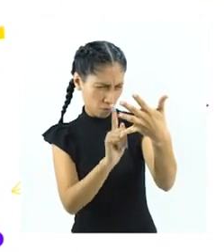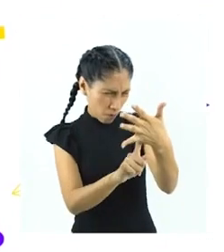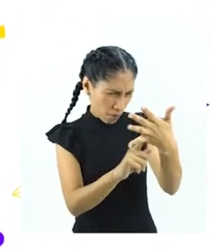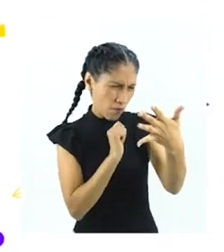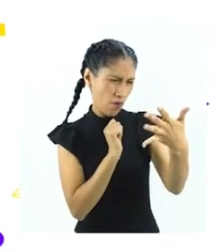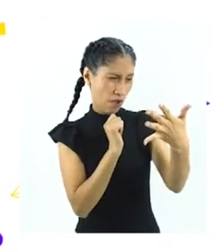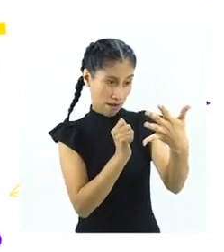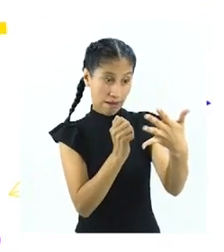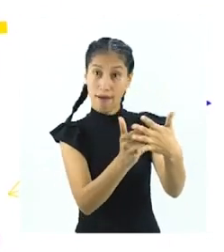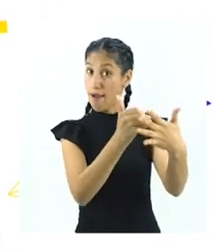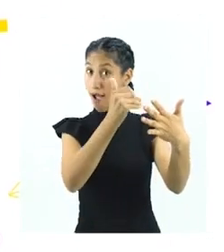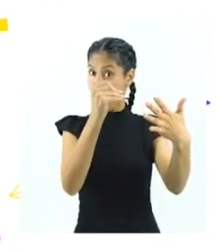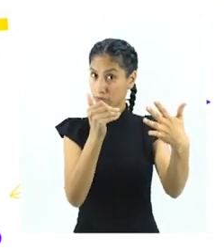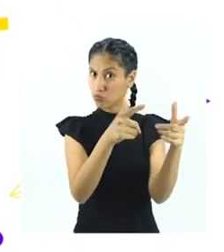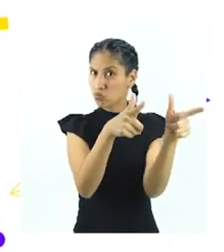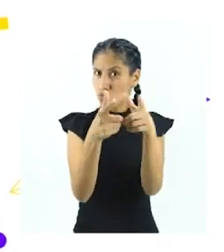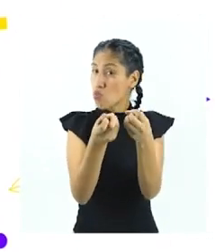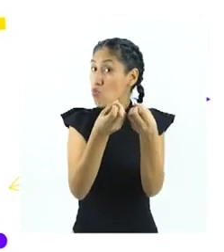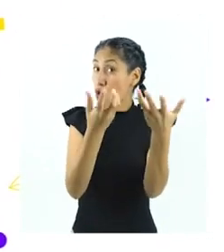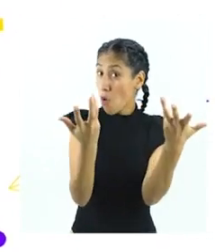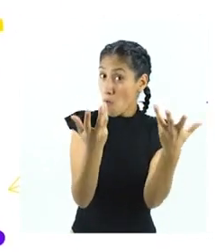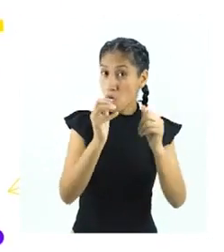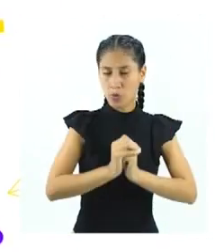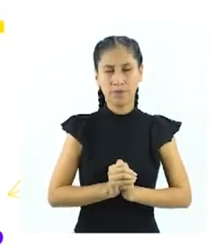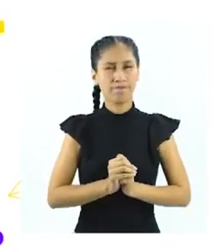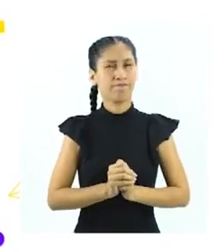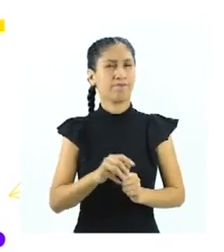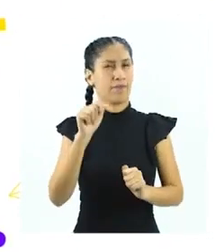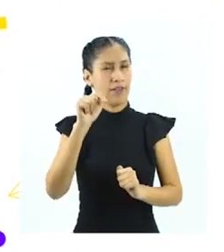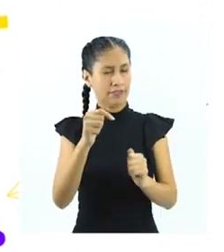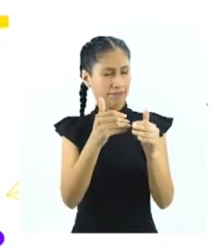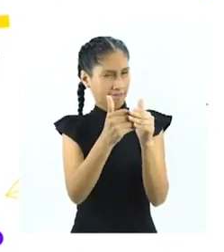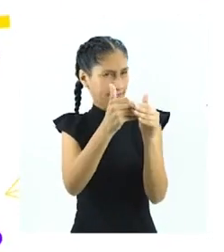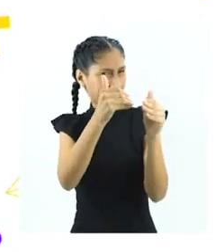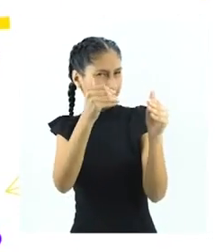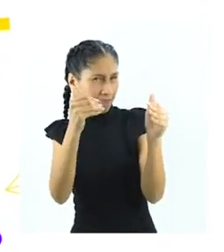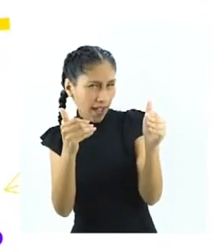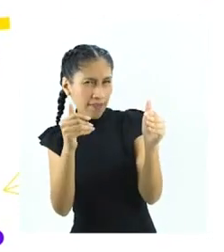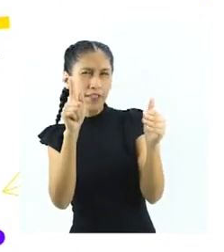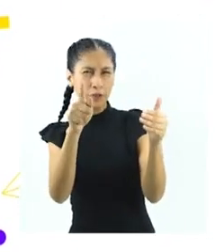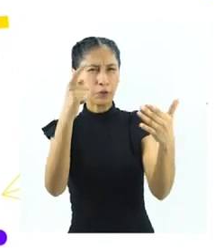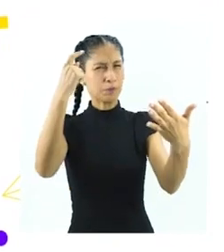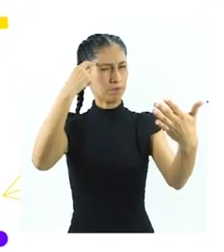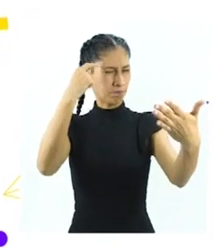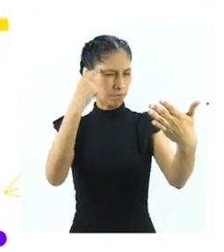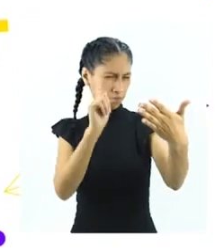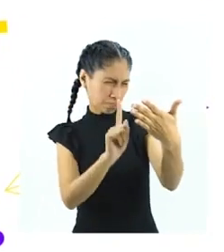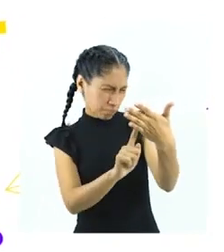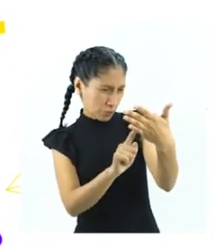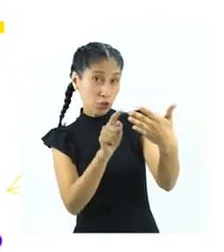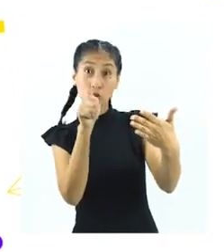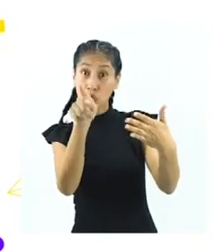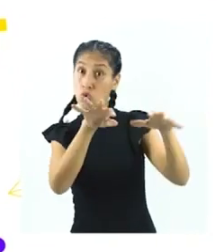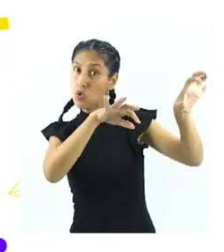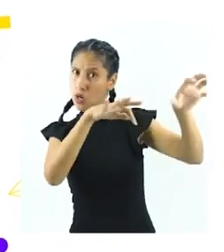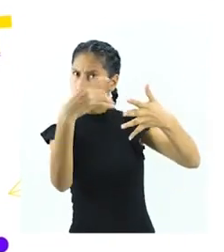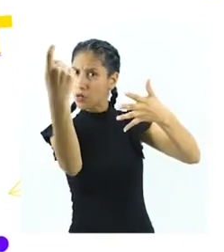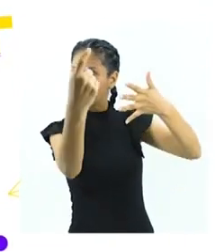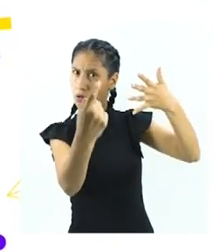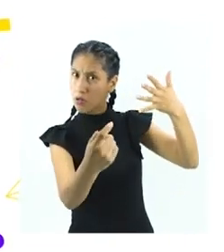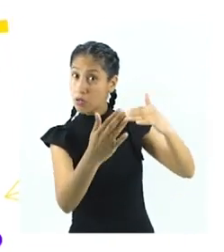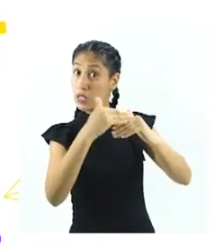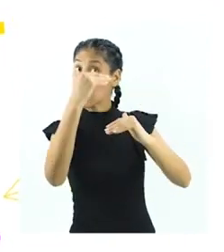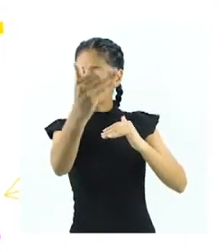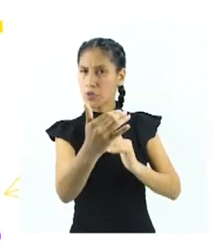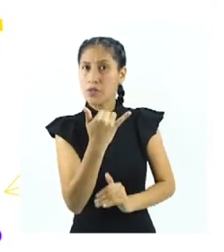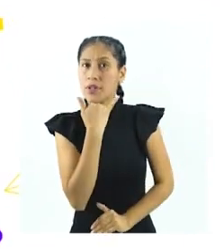experimentación controlada. Para ello, debemos realizar predicciones del posible resultado que se espera